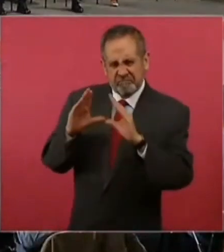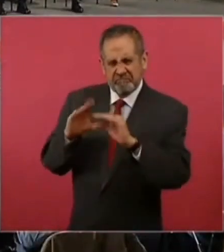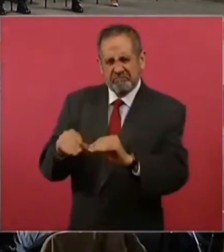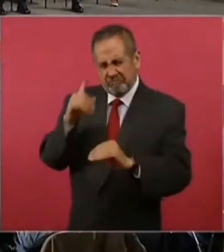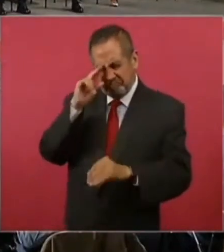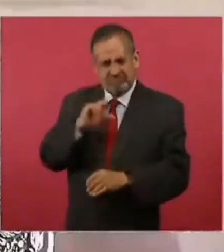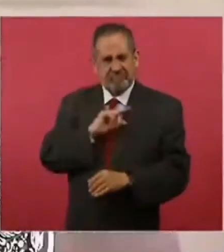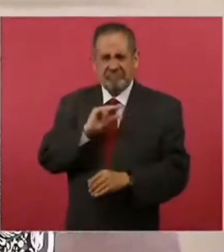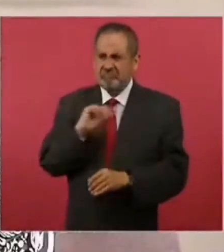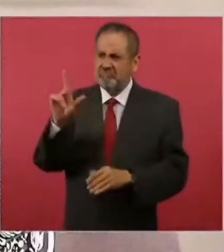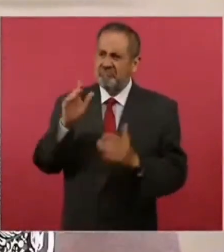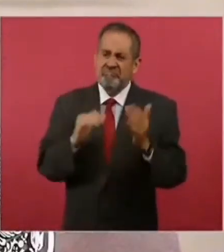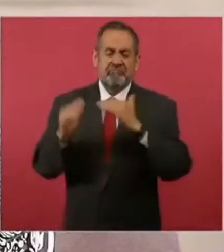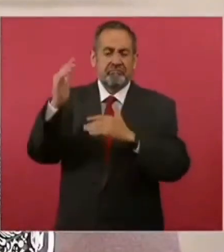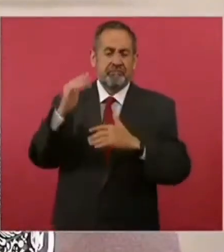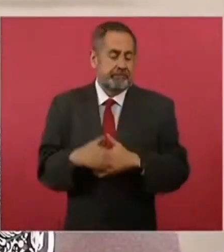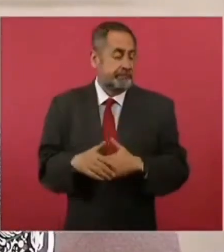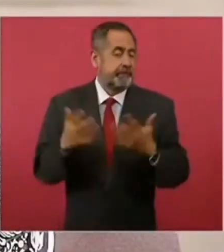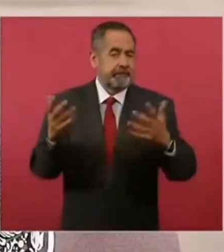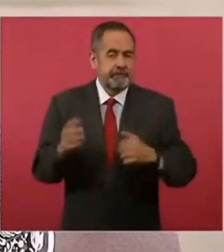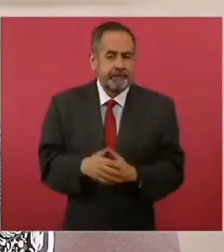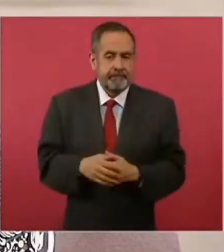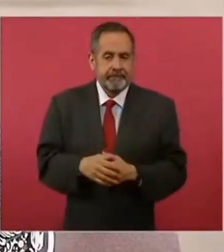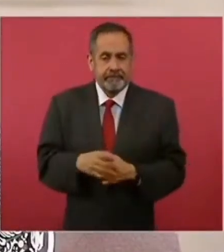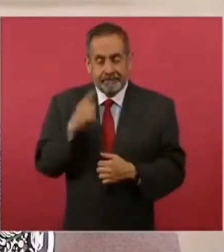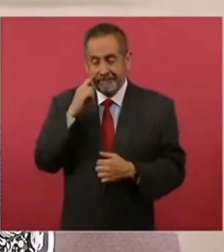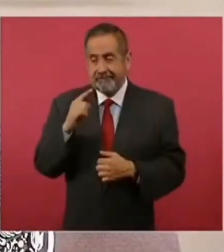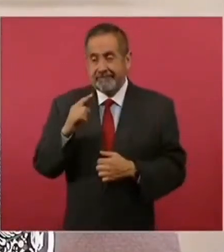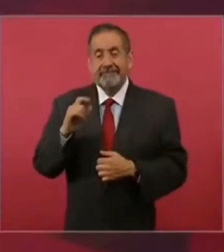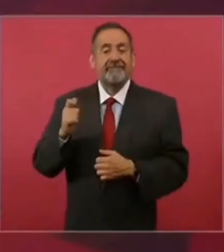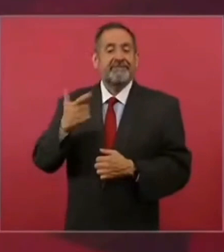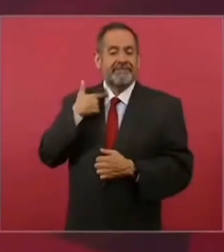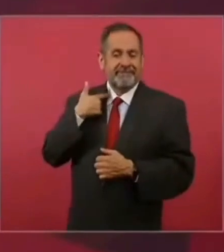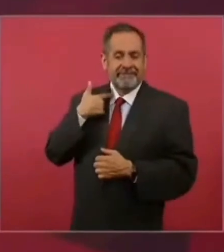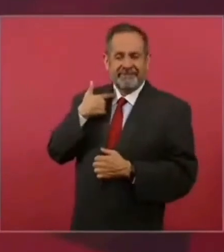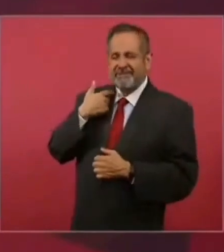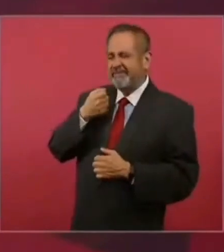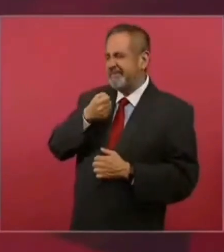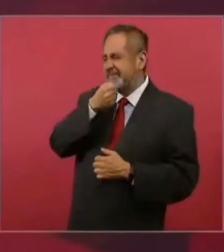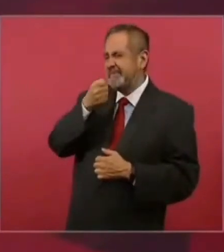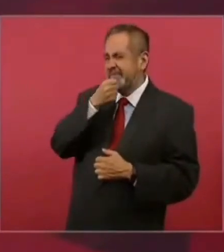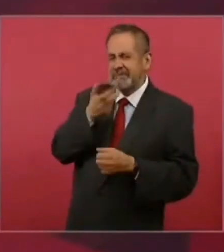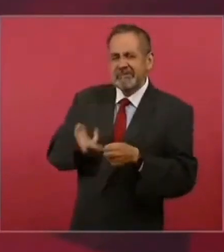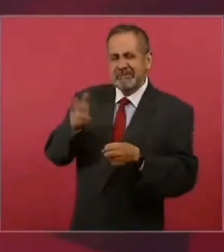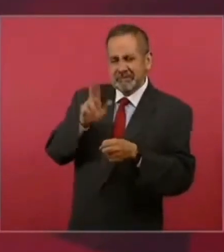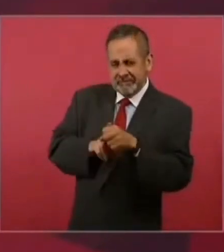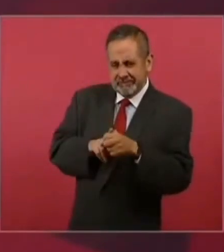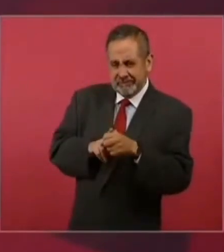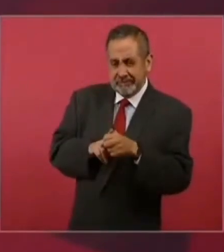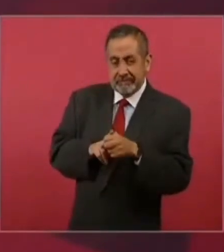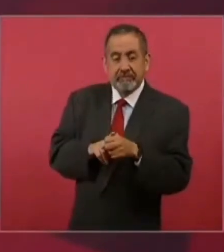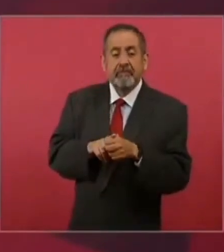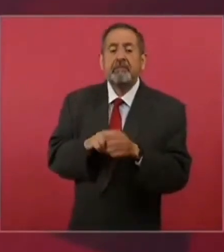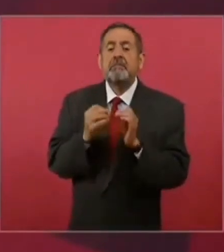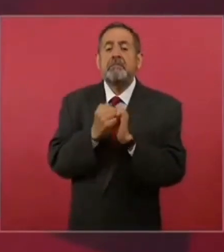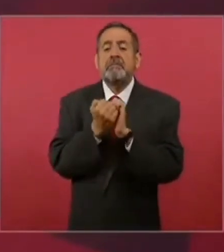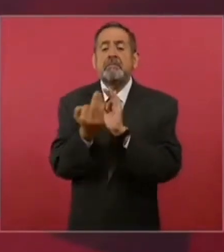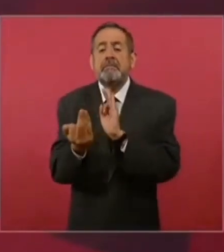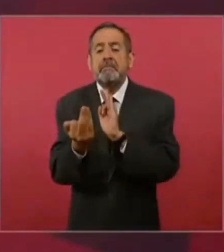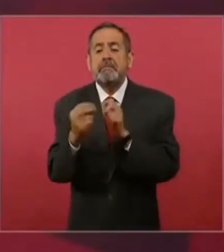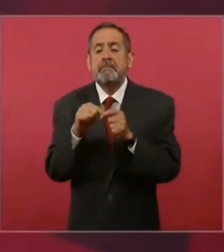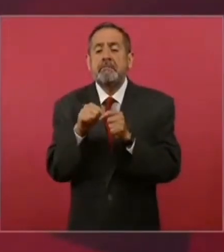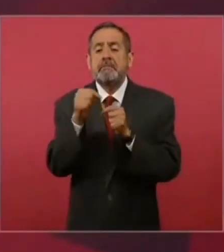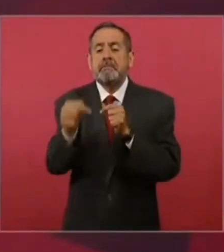Sonora. Y casualidades de la vida, el viejo hospital general está cruzando la calle precisamente